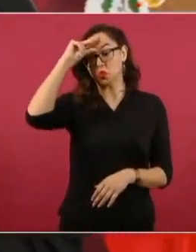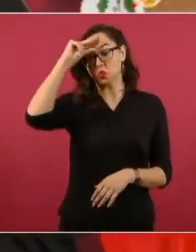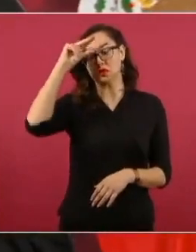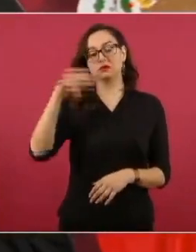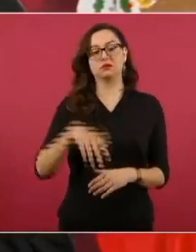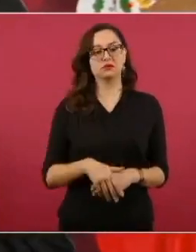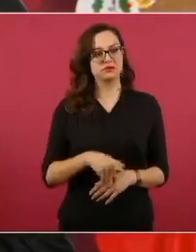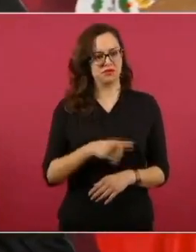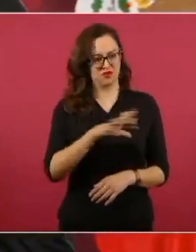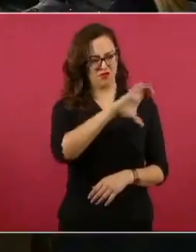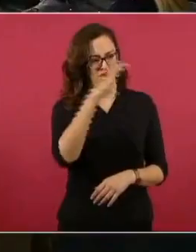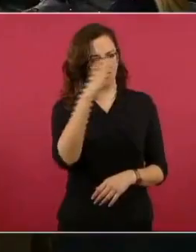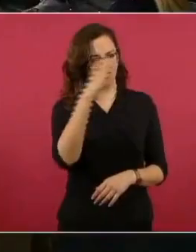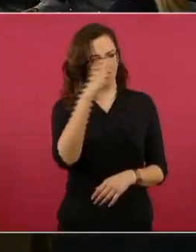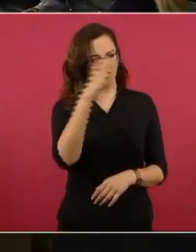¿No tienes la foto?